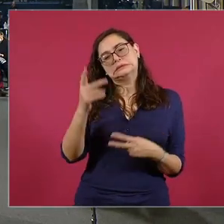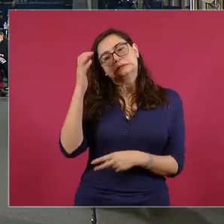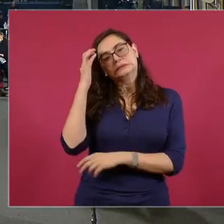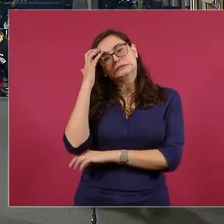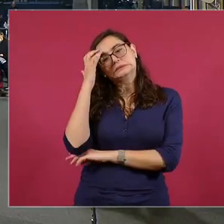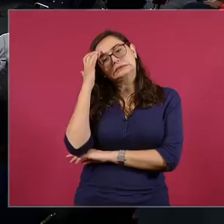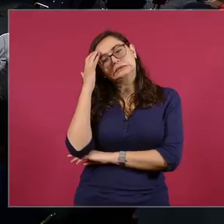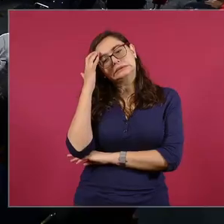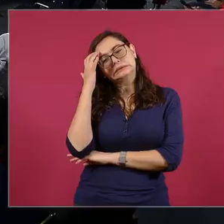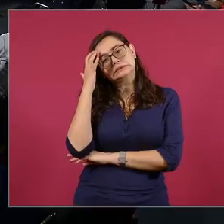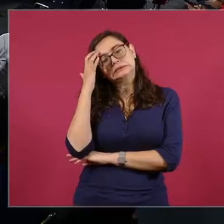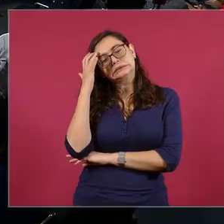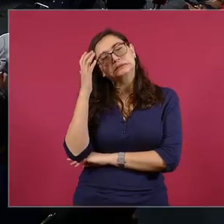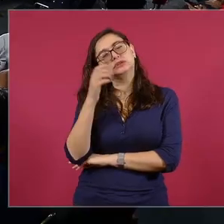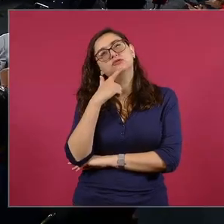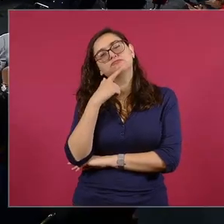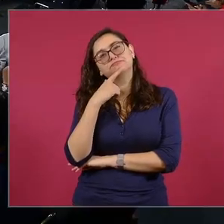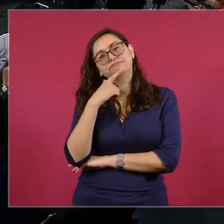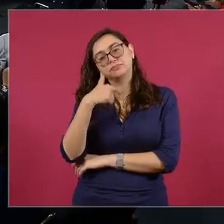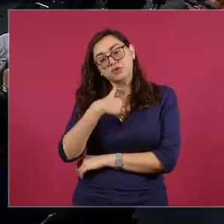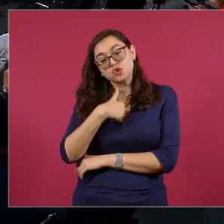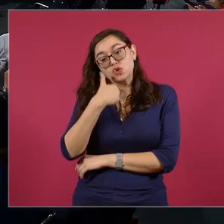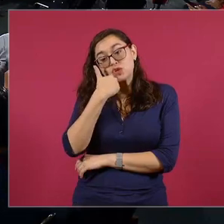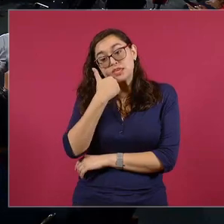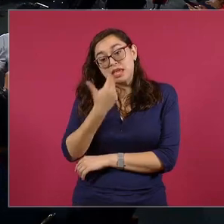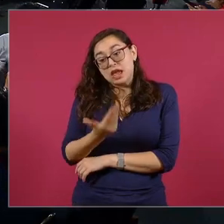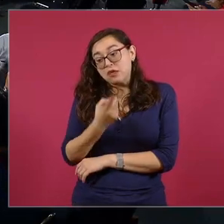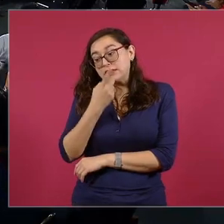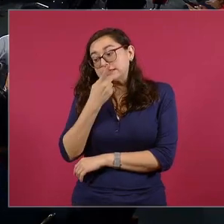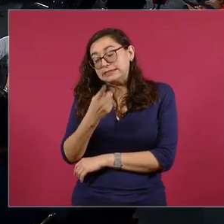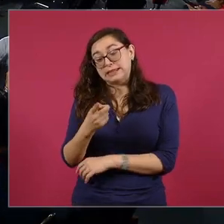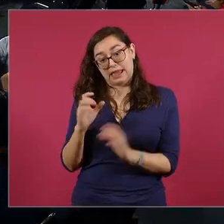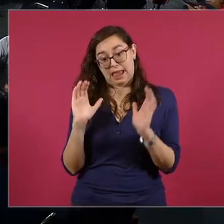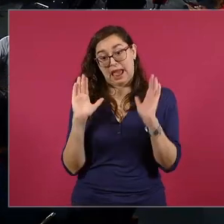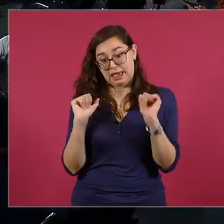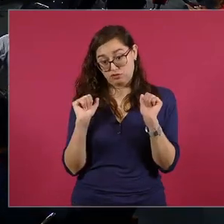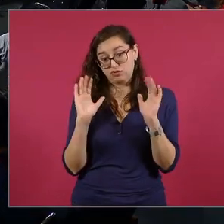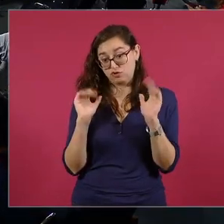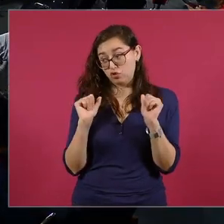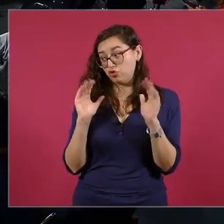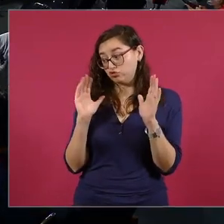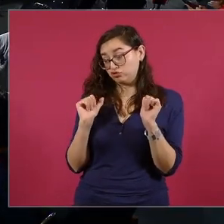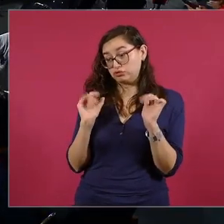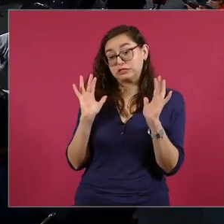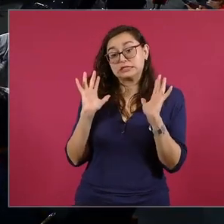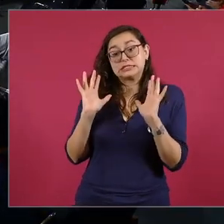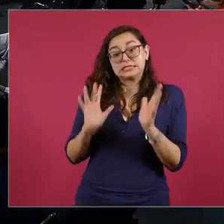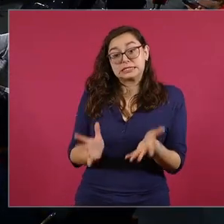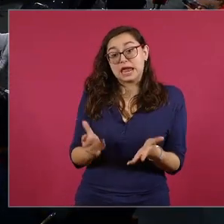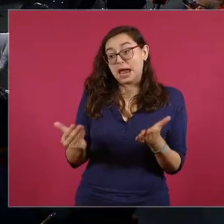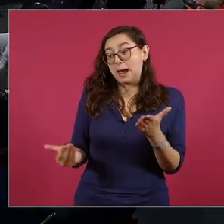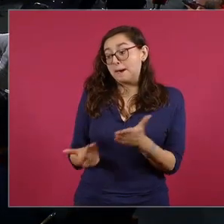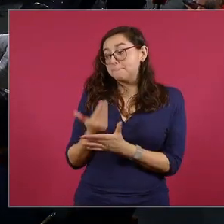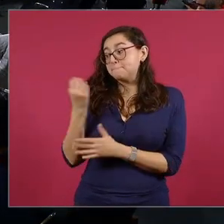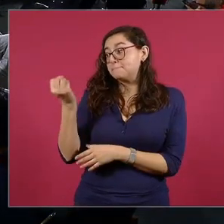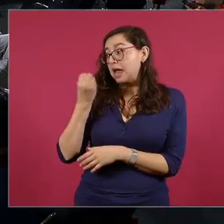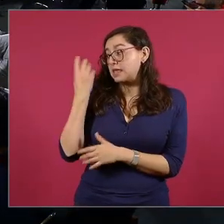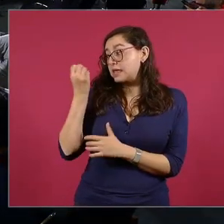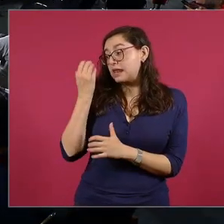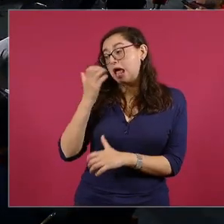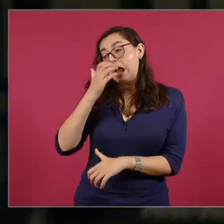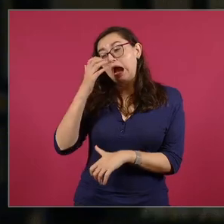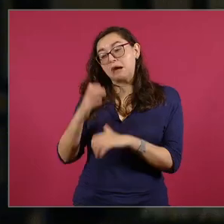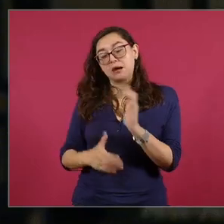empezar a despedir de estas mañaneras. Son con nostalgia porque